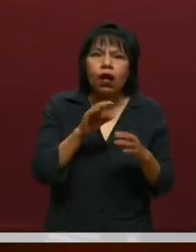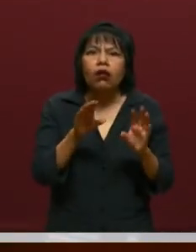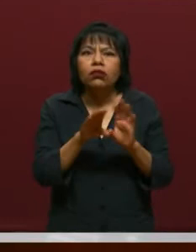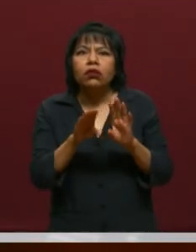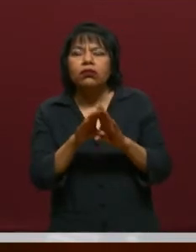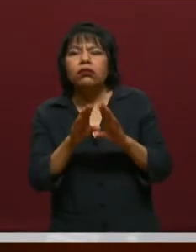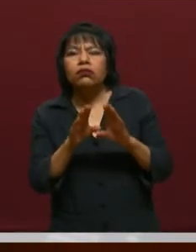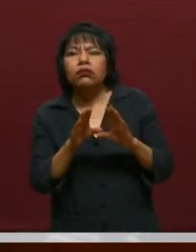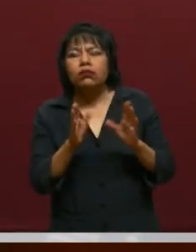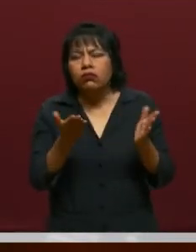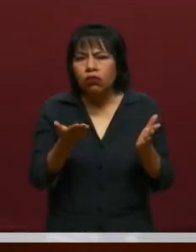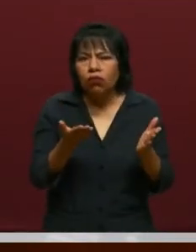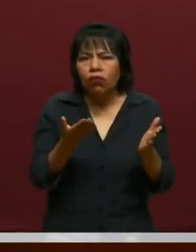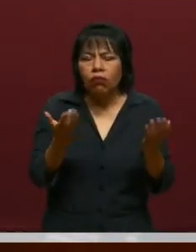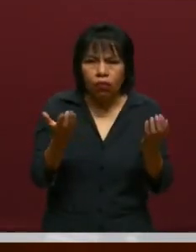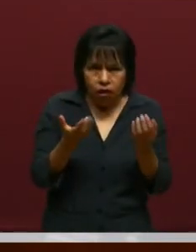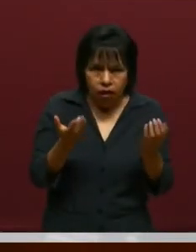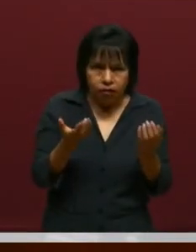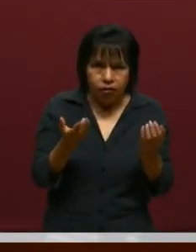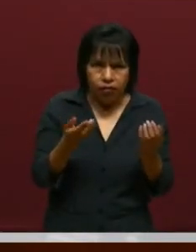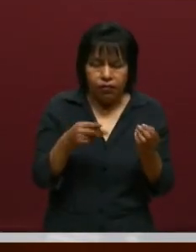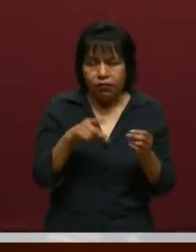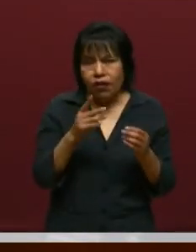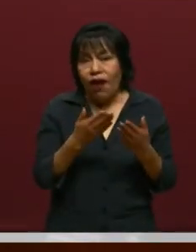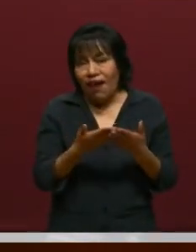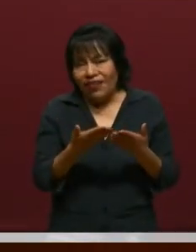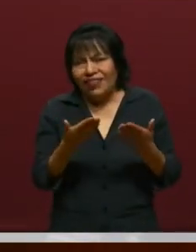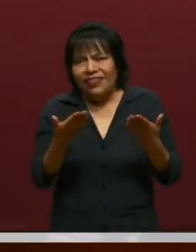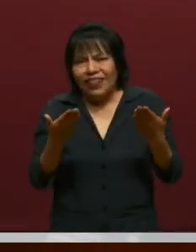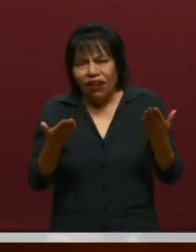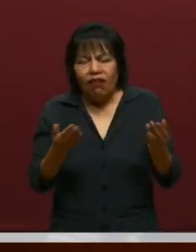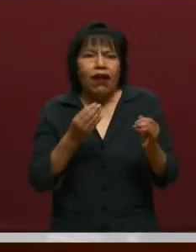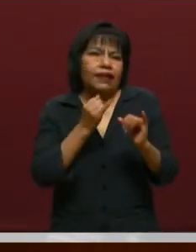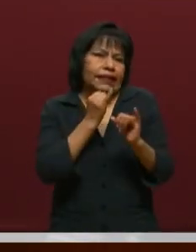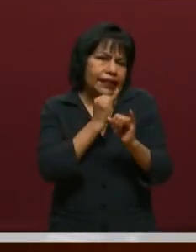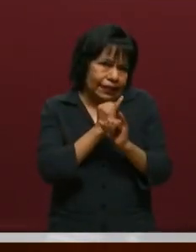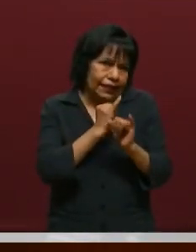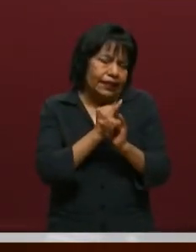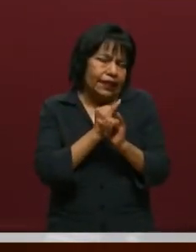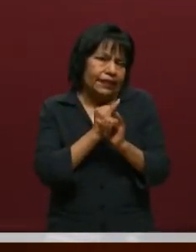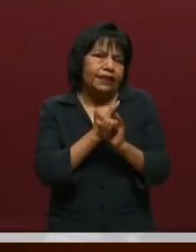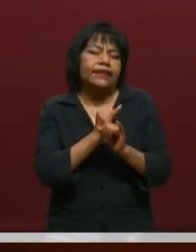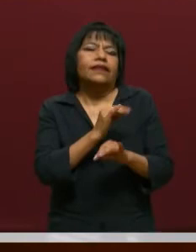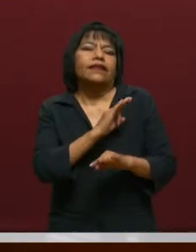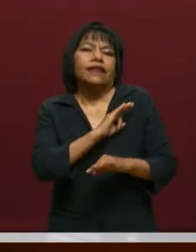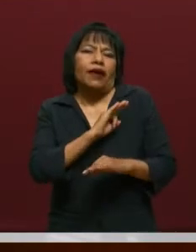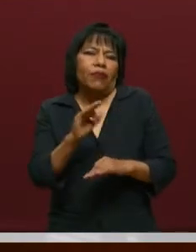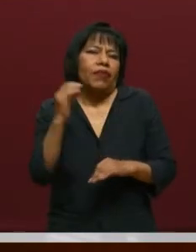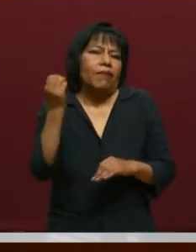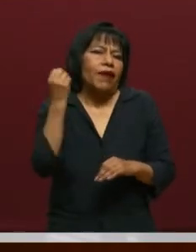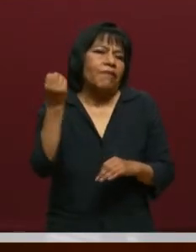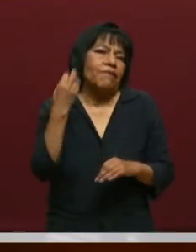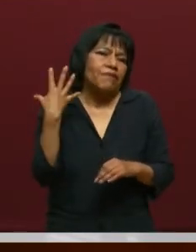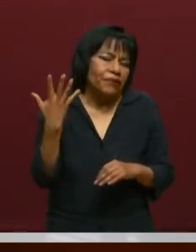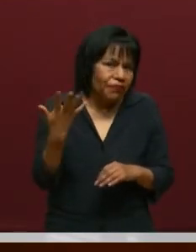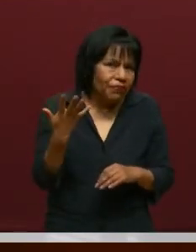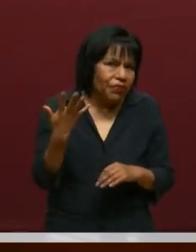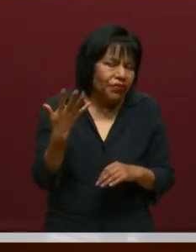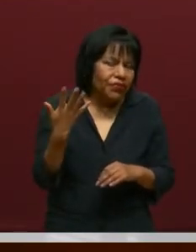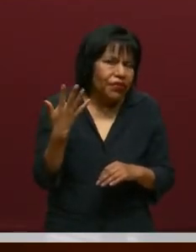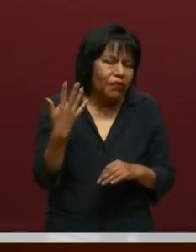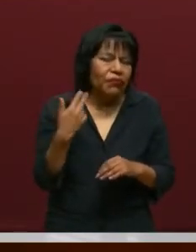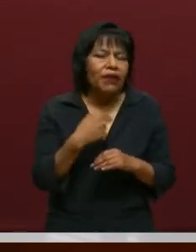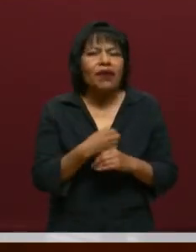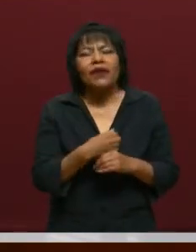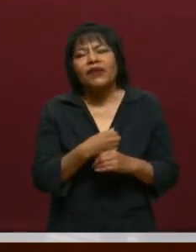vías, y bueno, ahora con el internet tenemos esta posibilidad de que el foro se haya realizado de